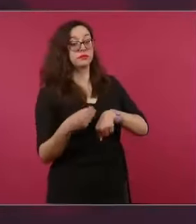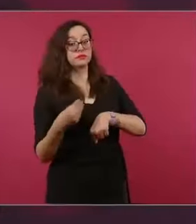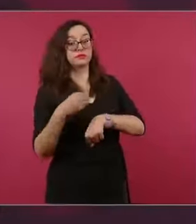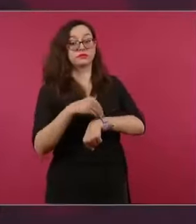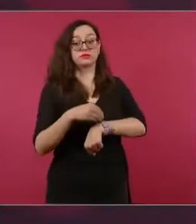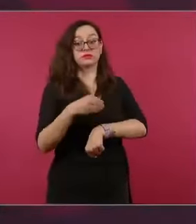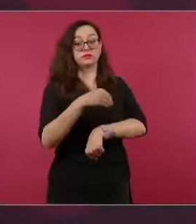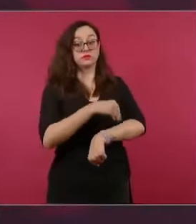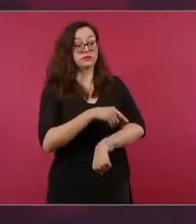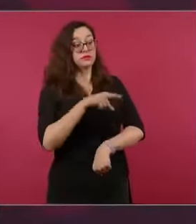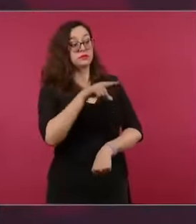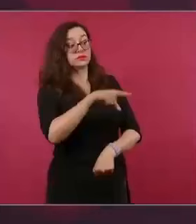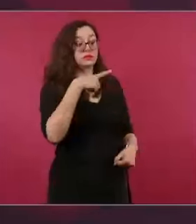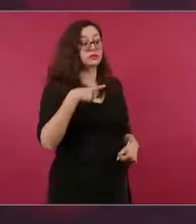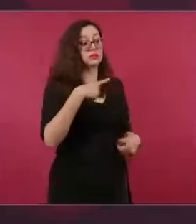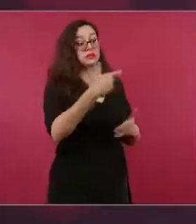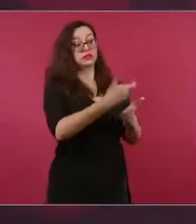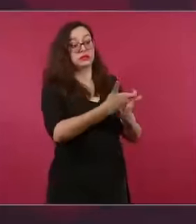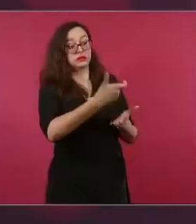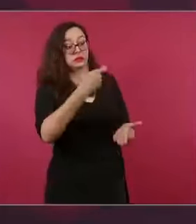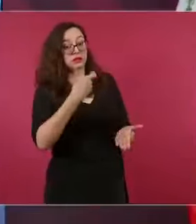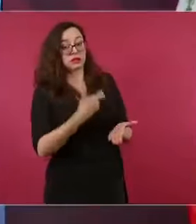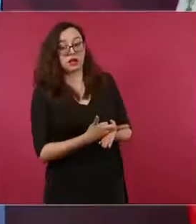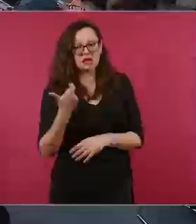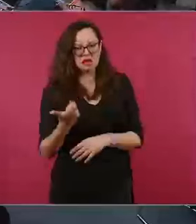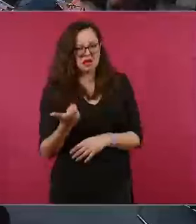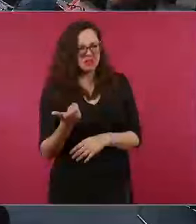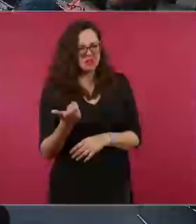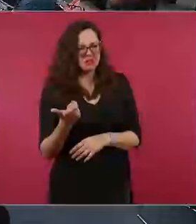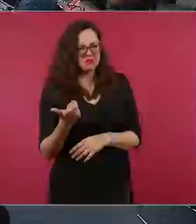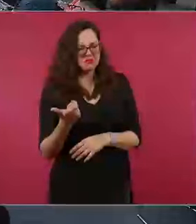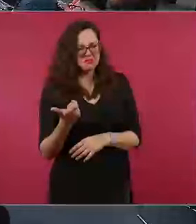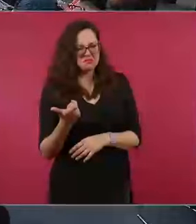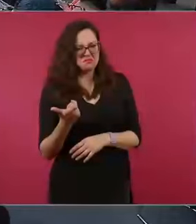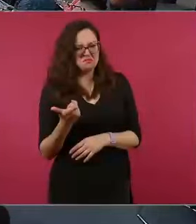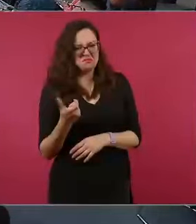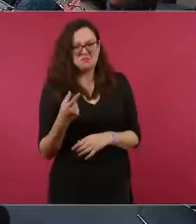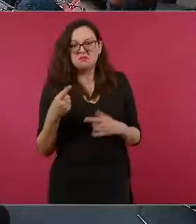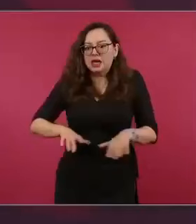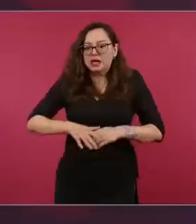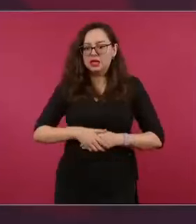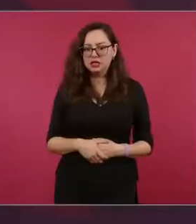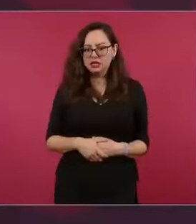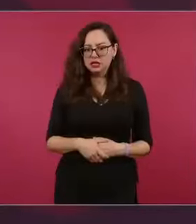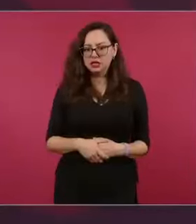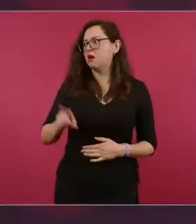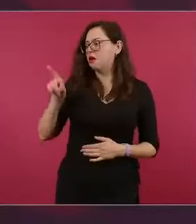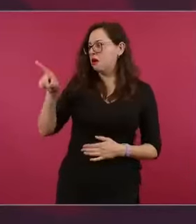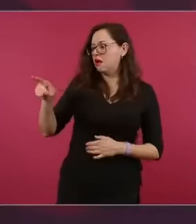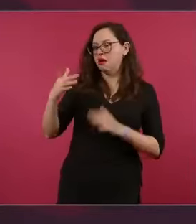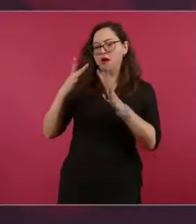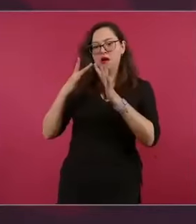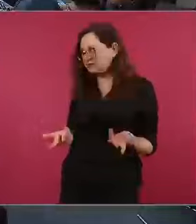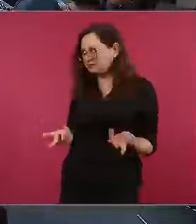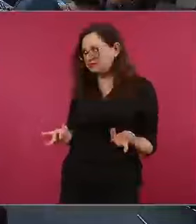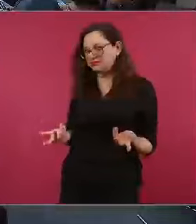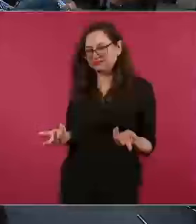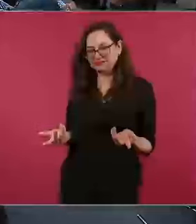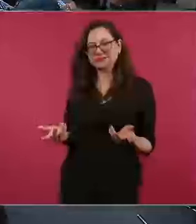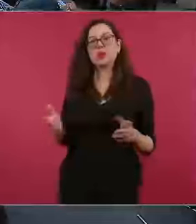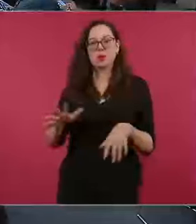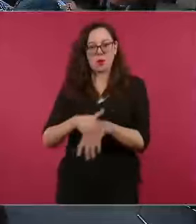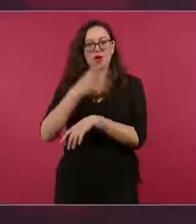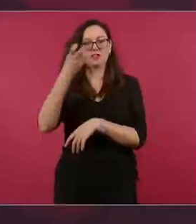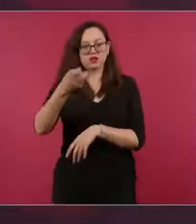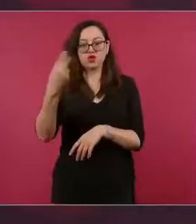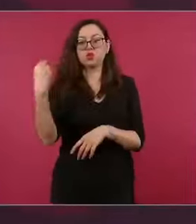teníamos una deuda con ellos y ahí incluyen que reclamaba a un pastelero francés de Tacubaya la guerra